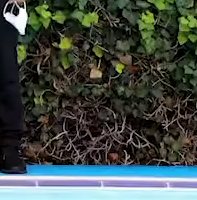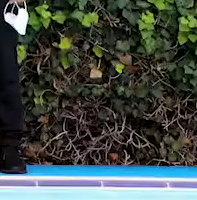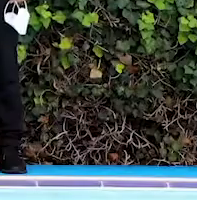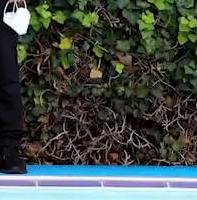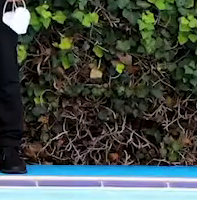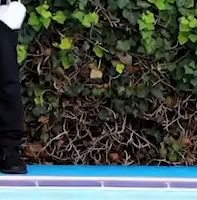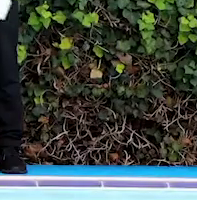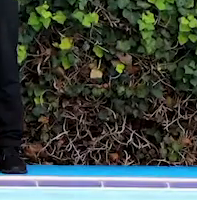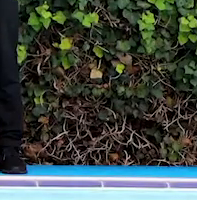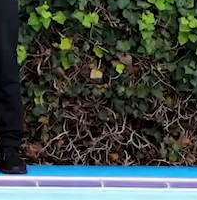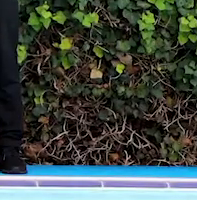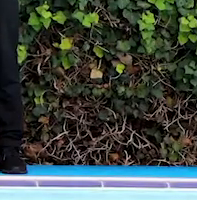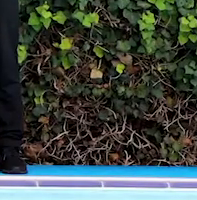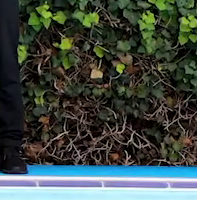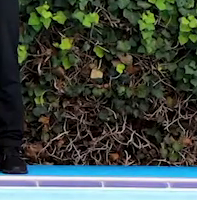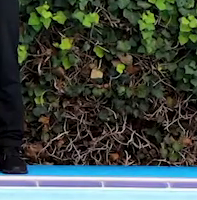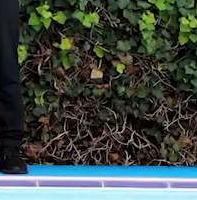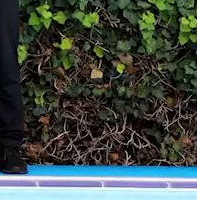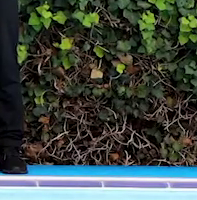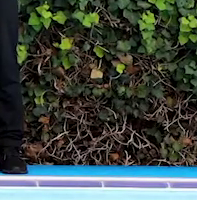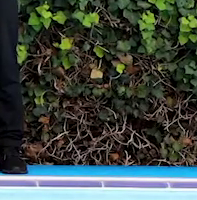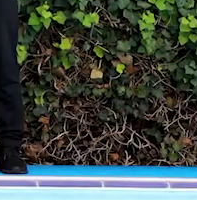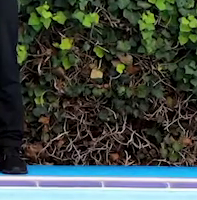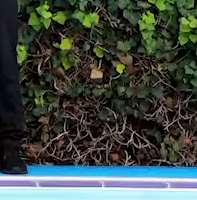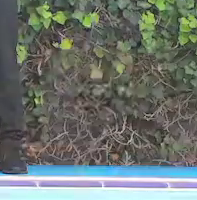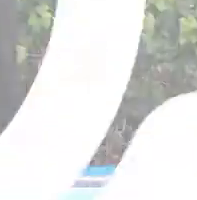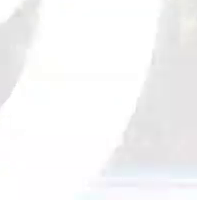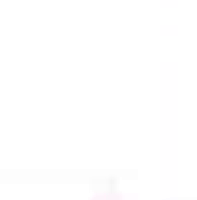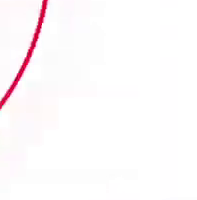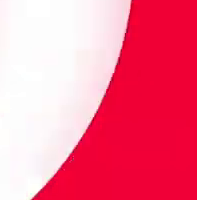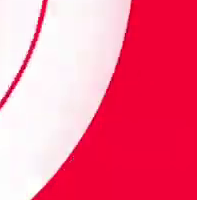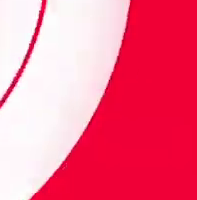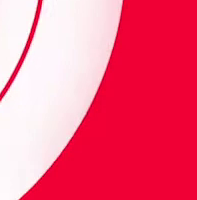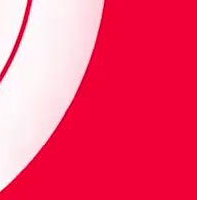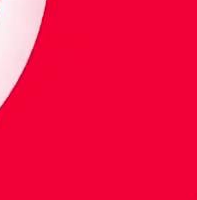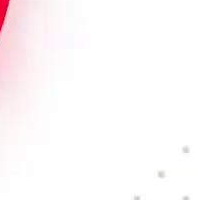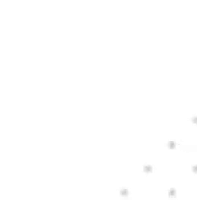Recuerda, al terminar la activación, no olvides la protección.